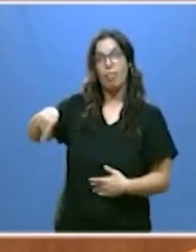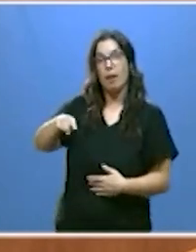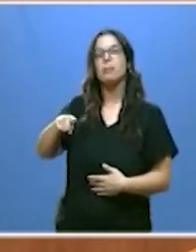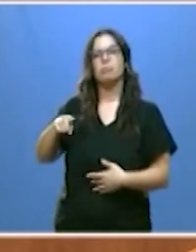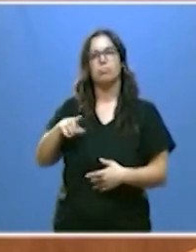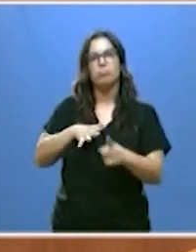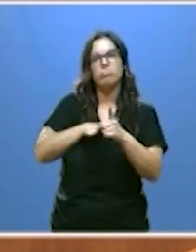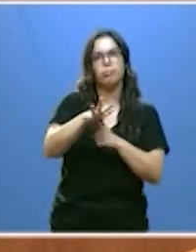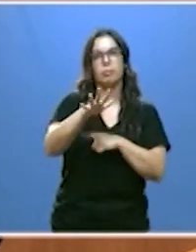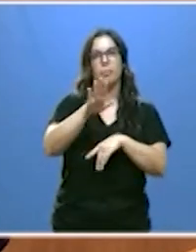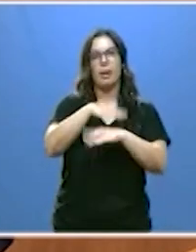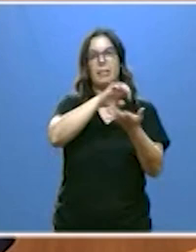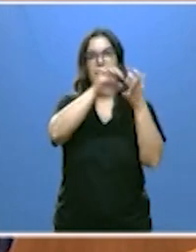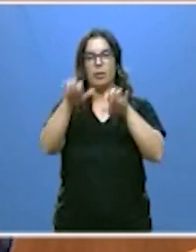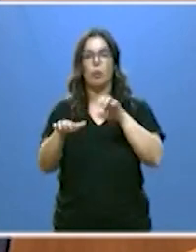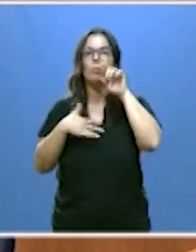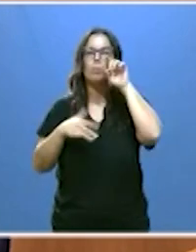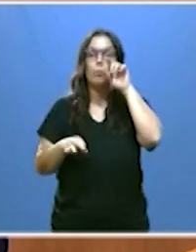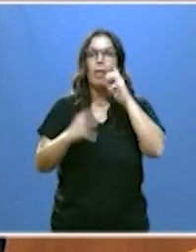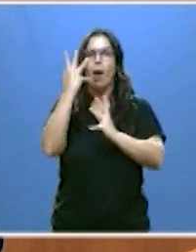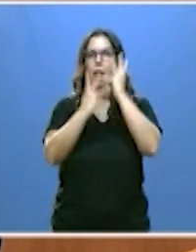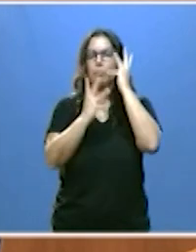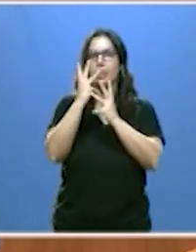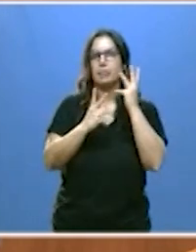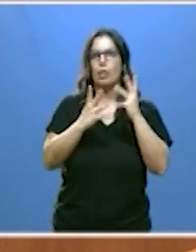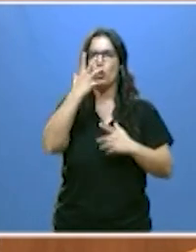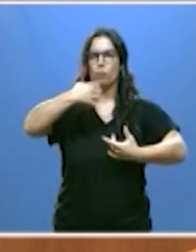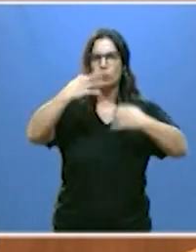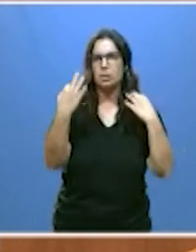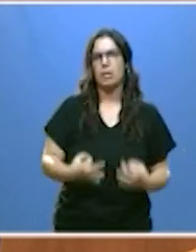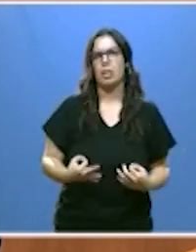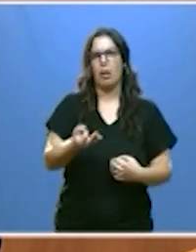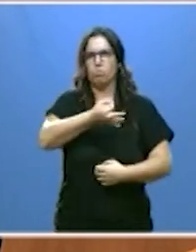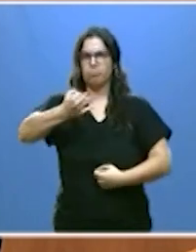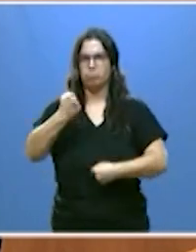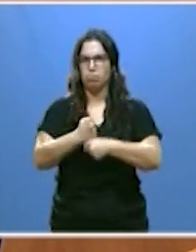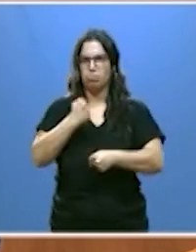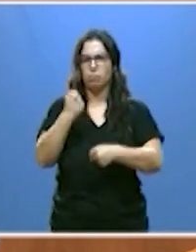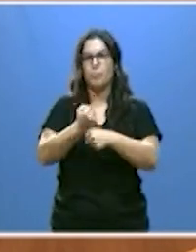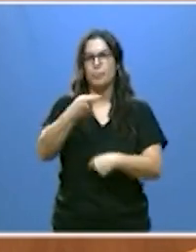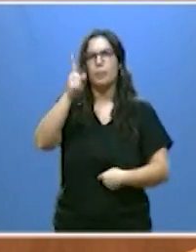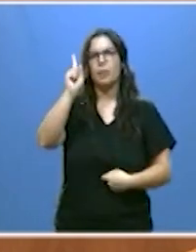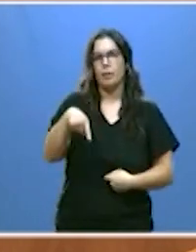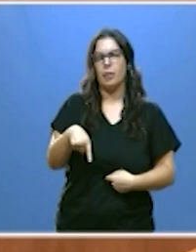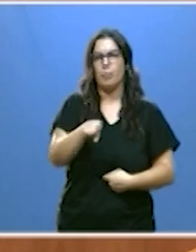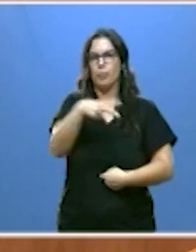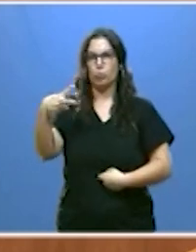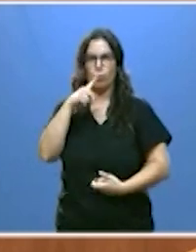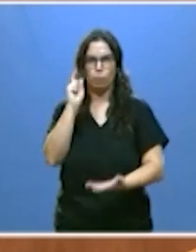contribuido a que Castilla y León cuente con una administración seria eficaz y también eficiente